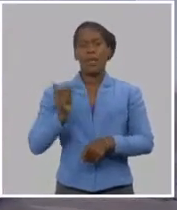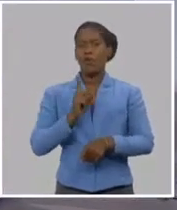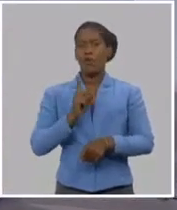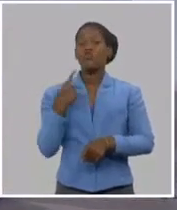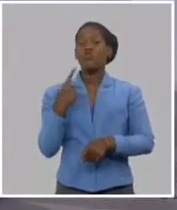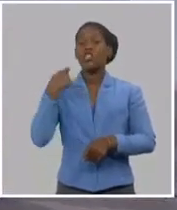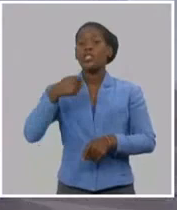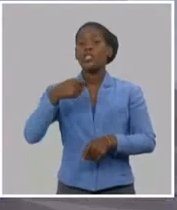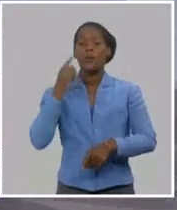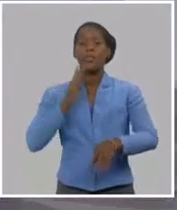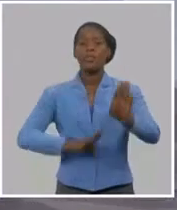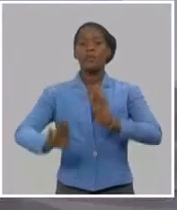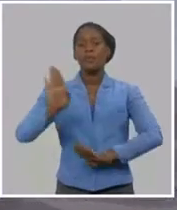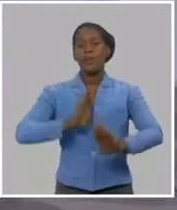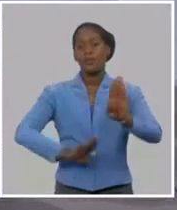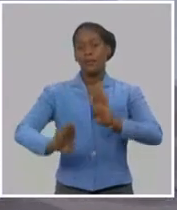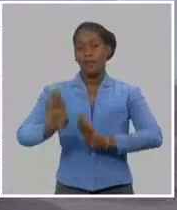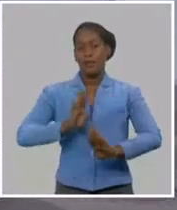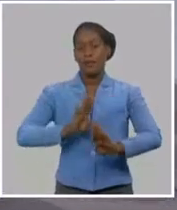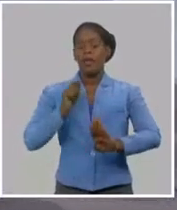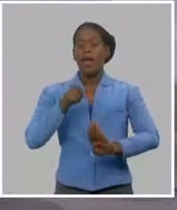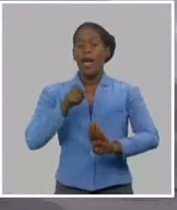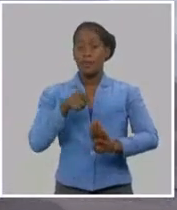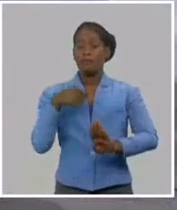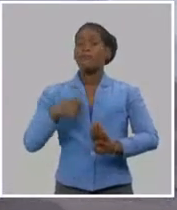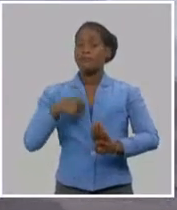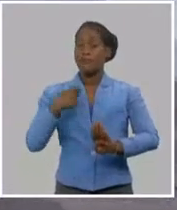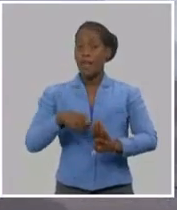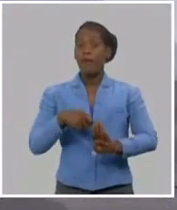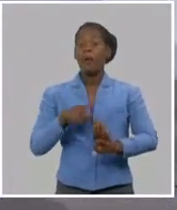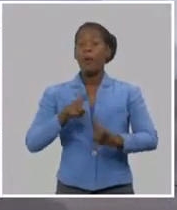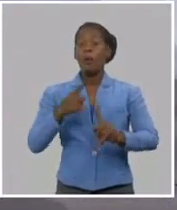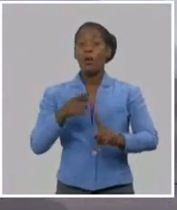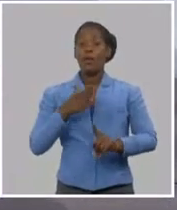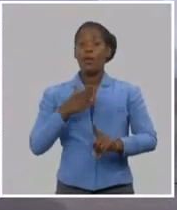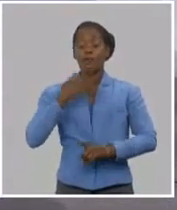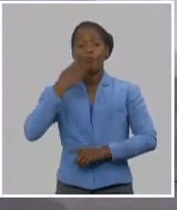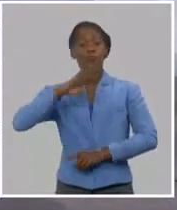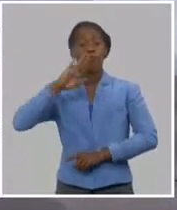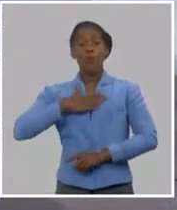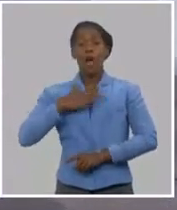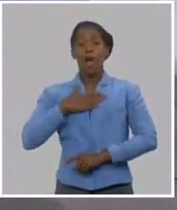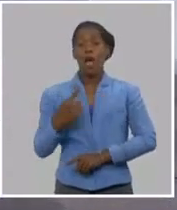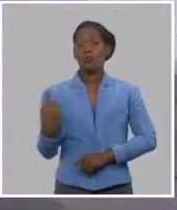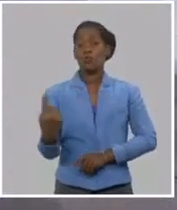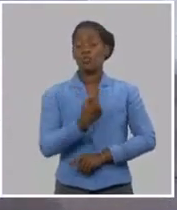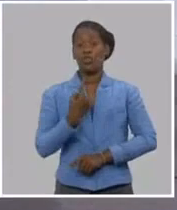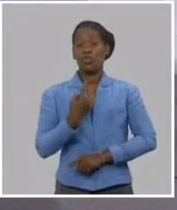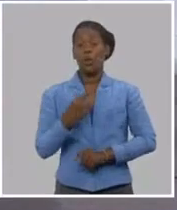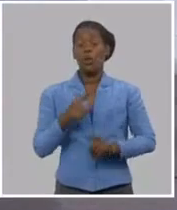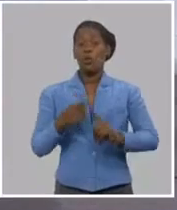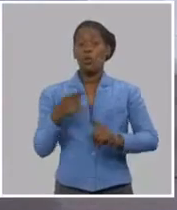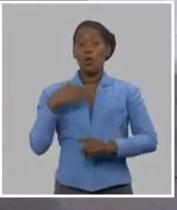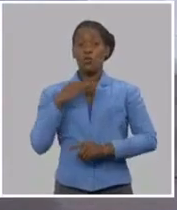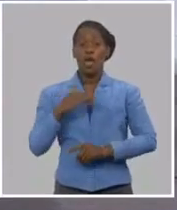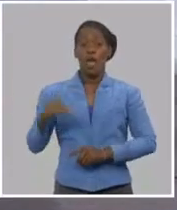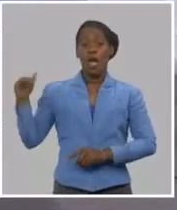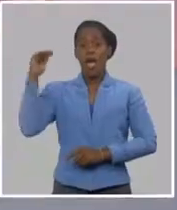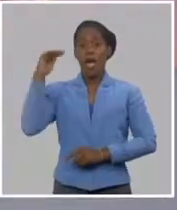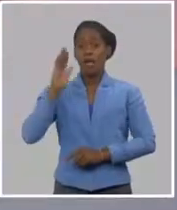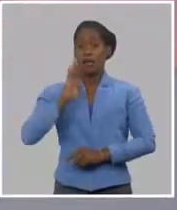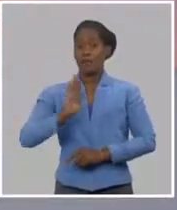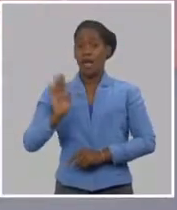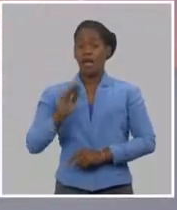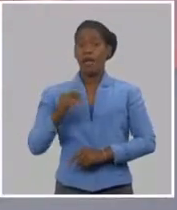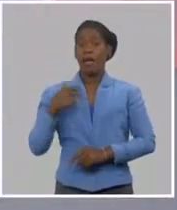lo defendamos, y lo hagamos irreversible. De ahí que cada generación tenga como tarea comunicar lo que ha